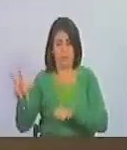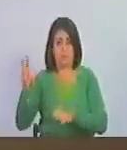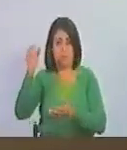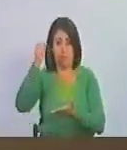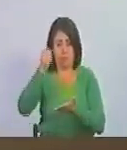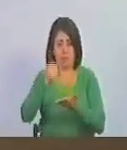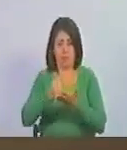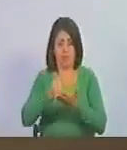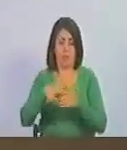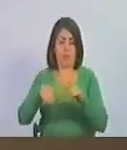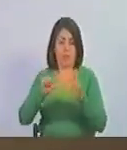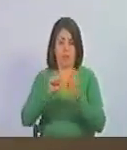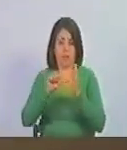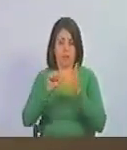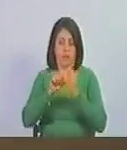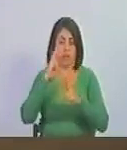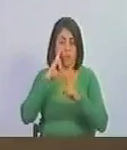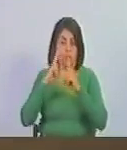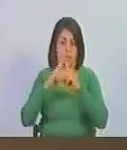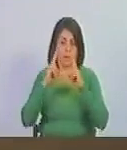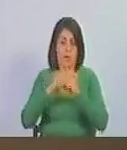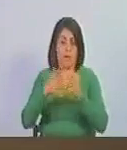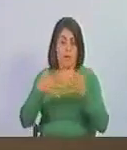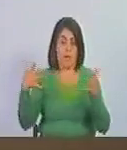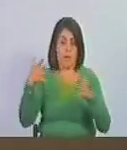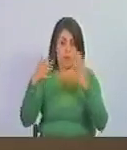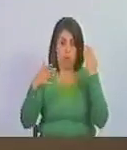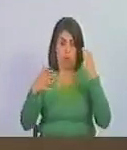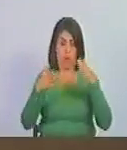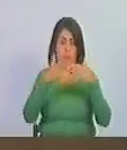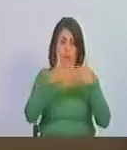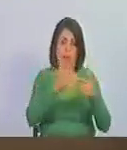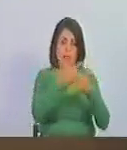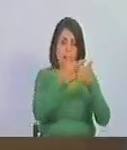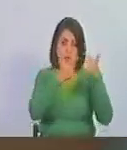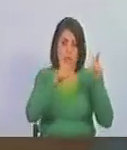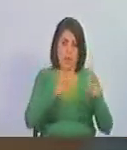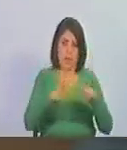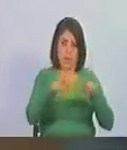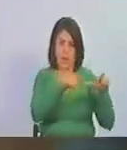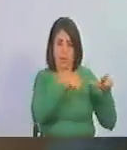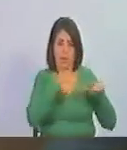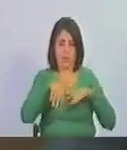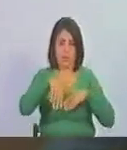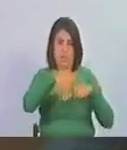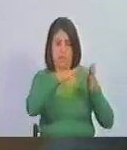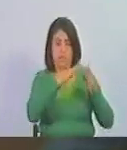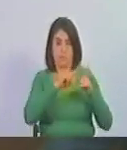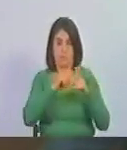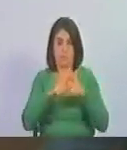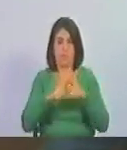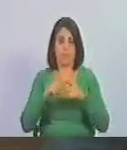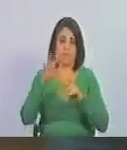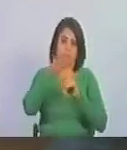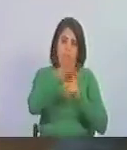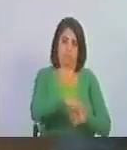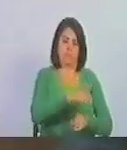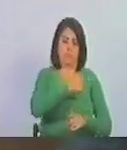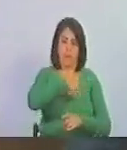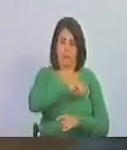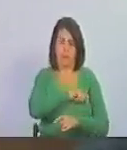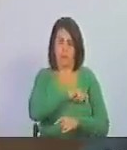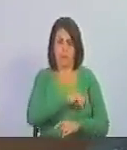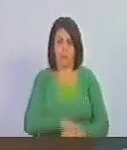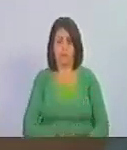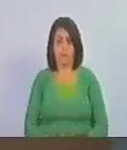capitulación en donde se reconocía que la Gran Colombia era un territorio libre del yugo español